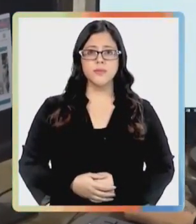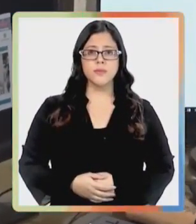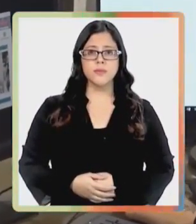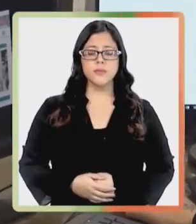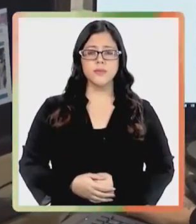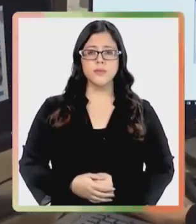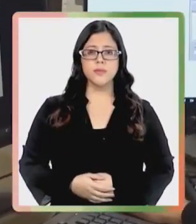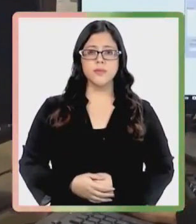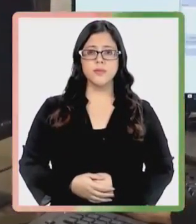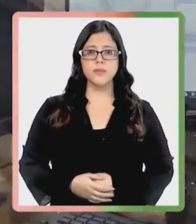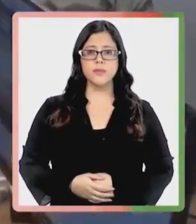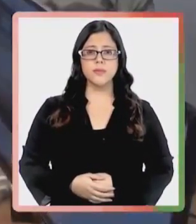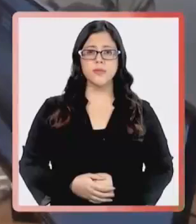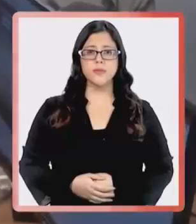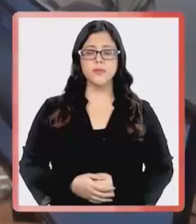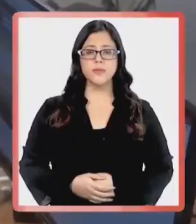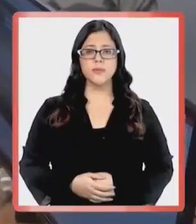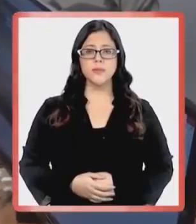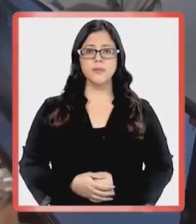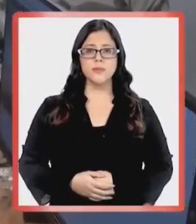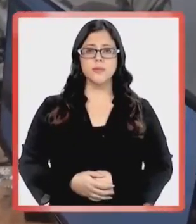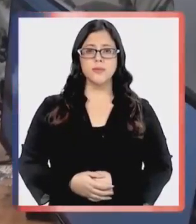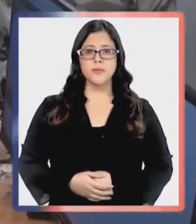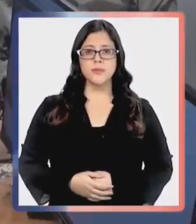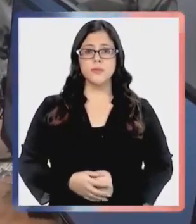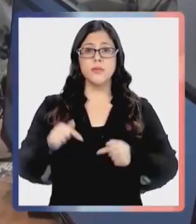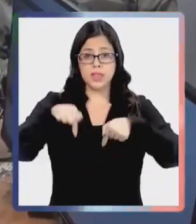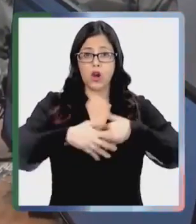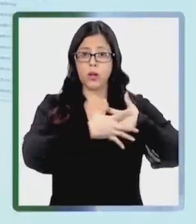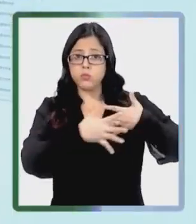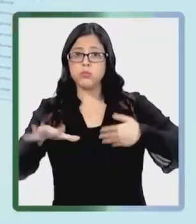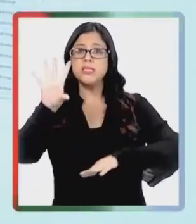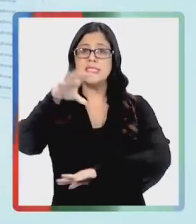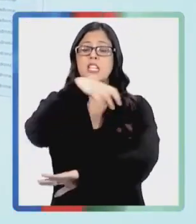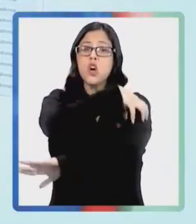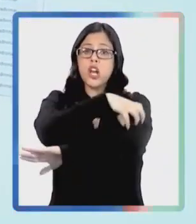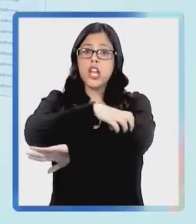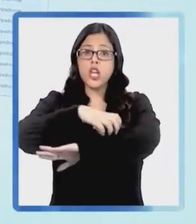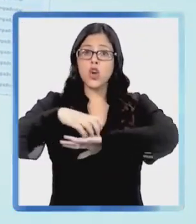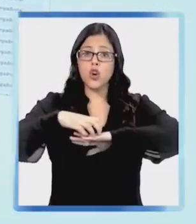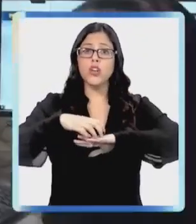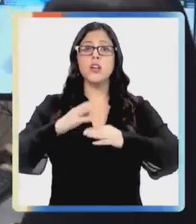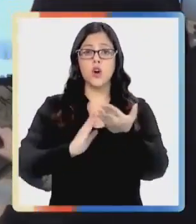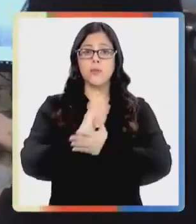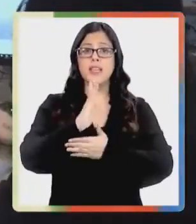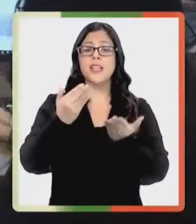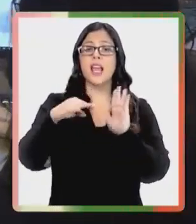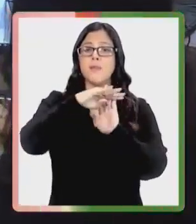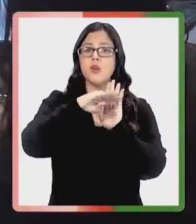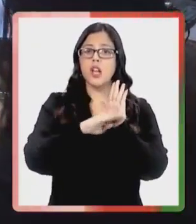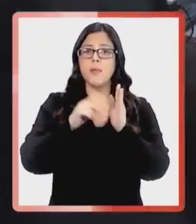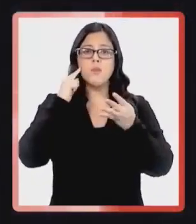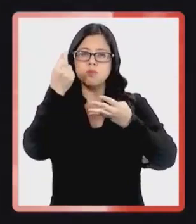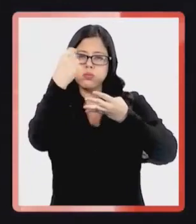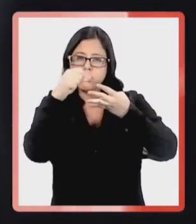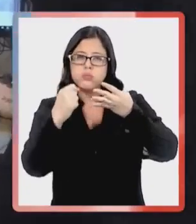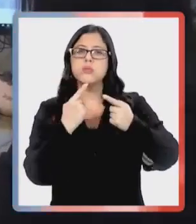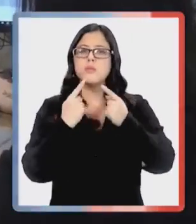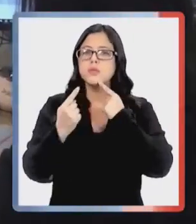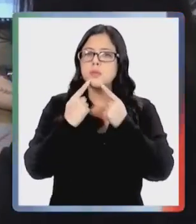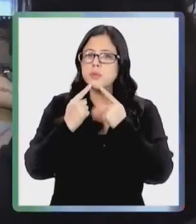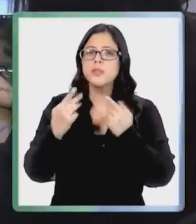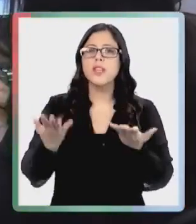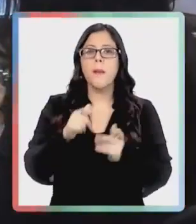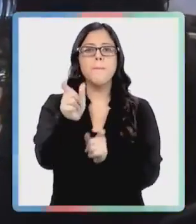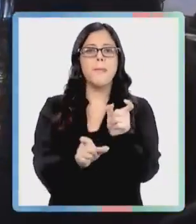A partir de ahora, en cinco regiones del país, parte el programa de empadronamiento biométrico para personas migrantes.